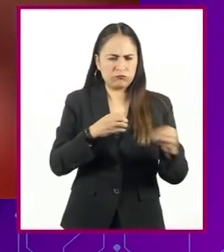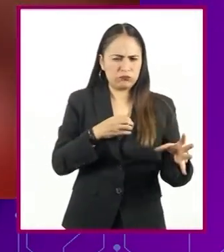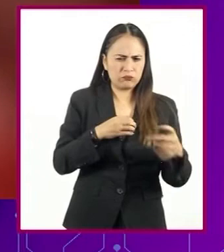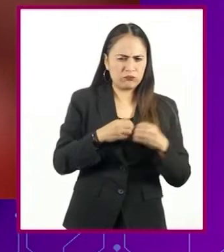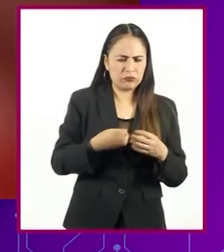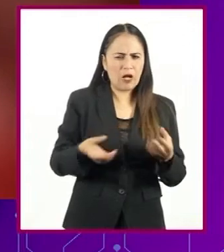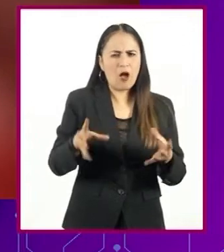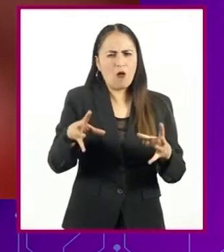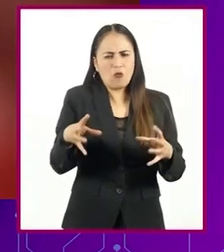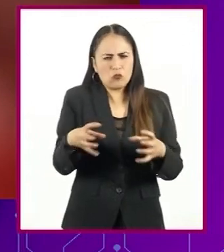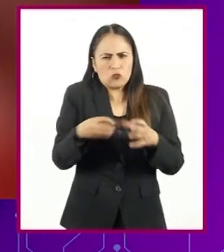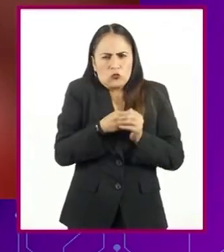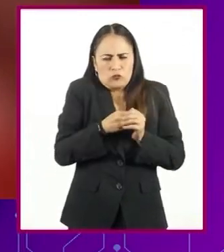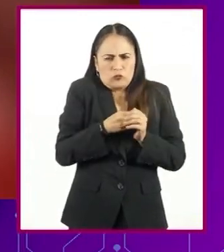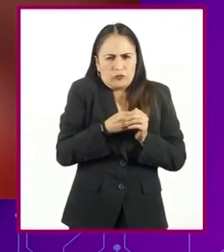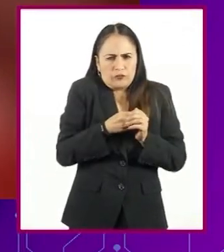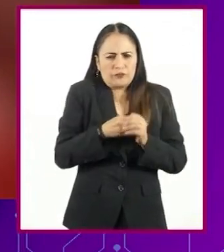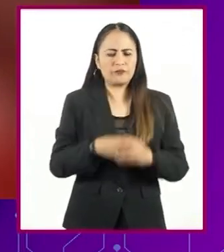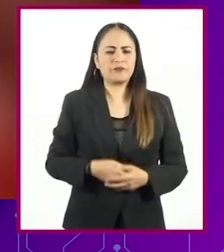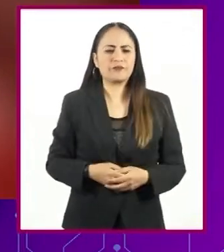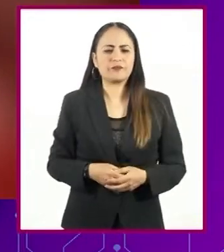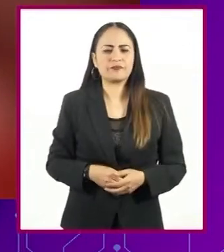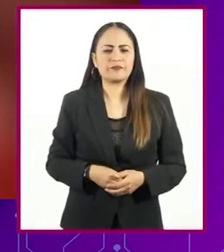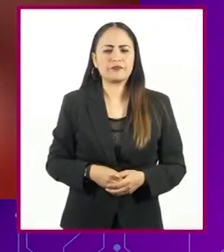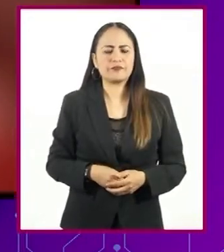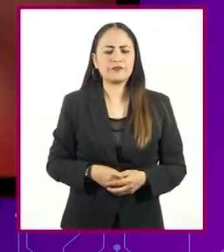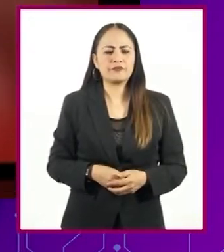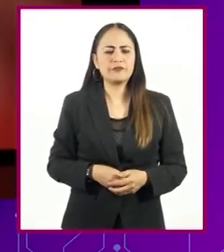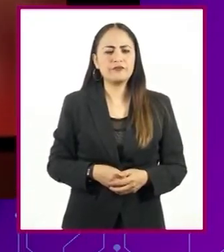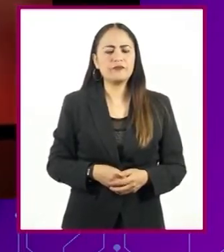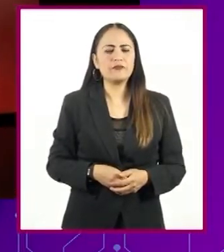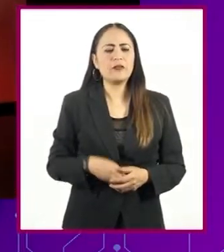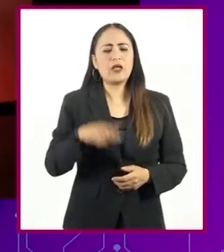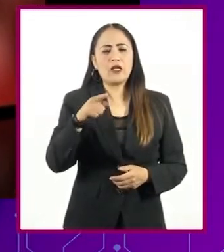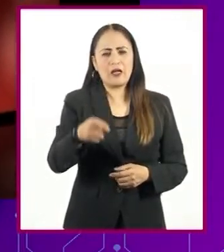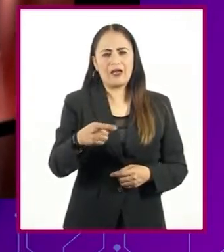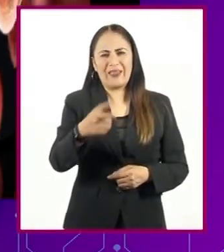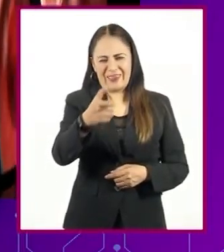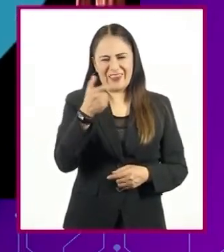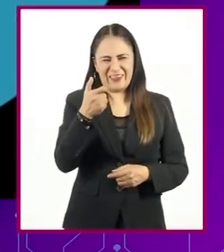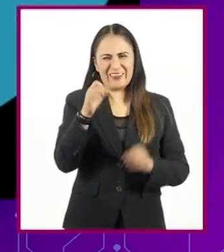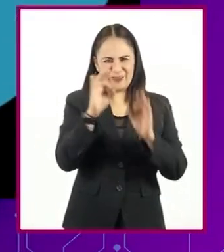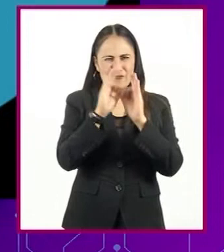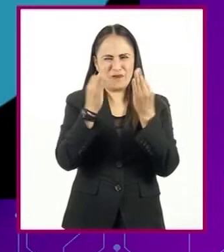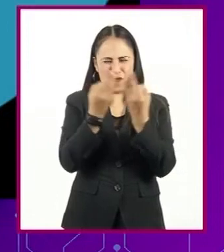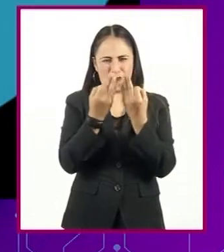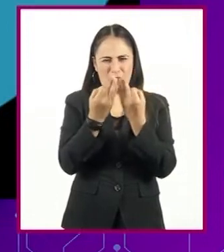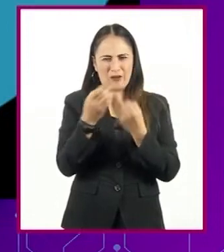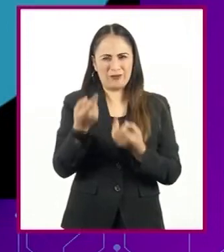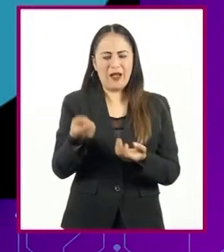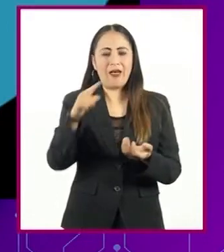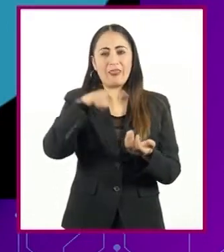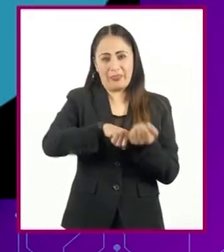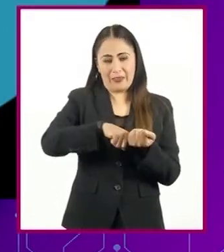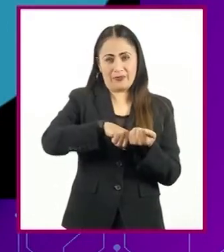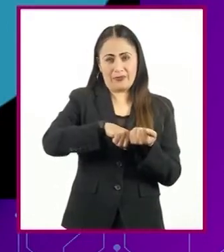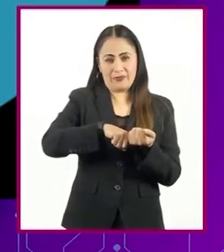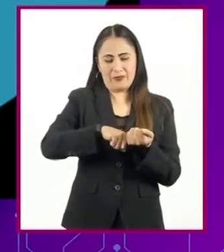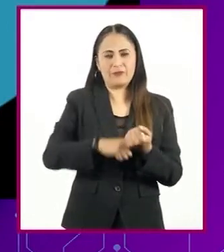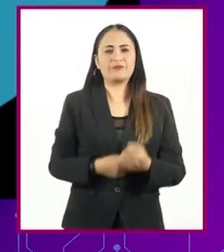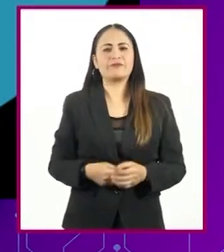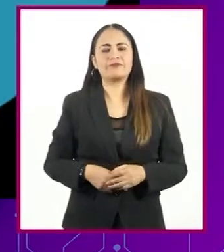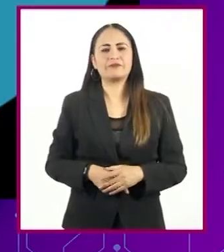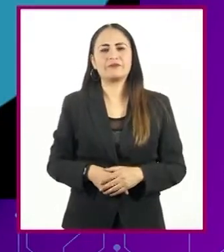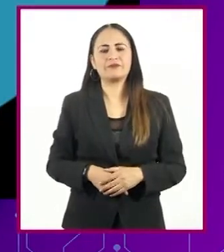se empaqueta en los formos. Generalmente, los cromosomas tenemos forma de X. En cada especie de ser vivo, la